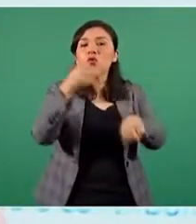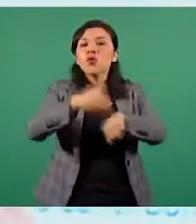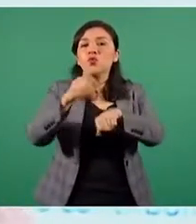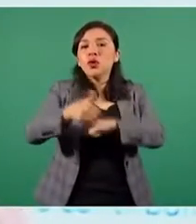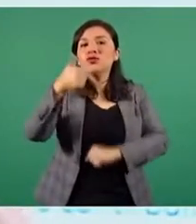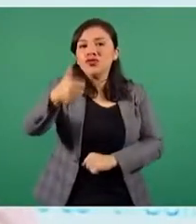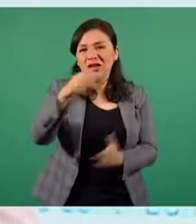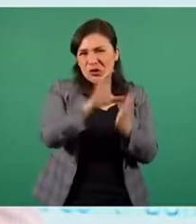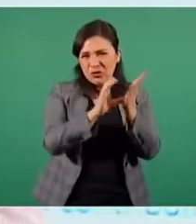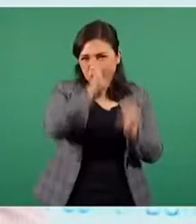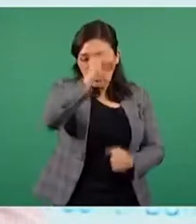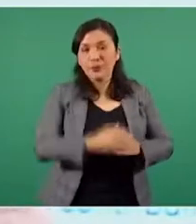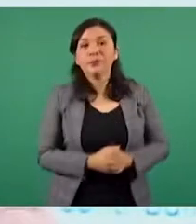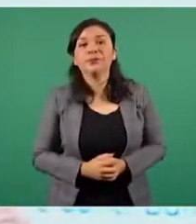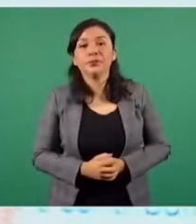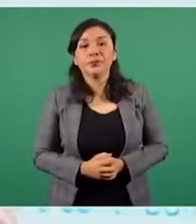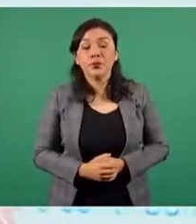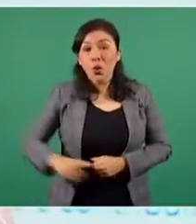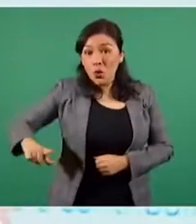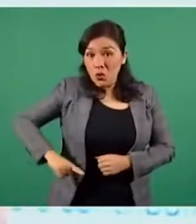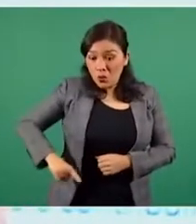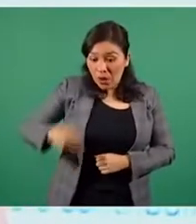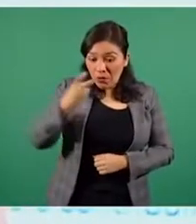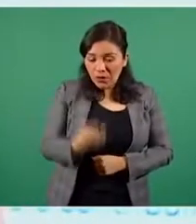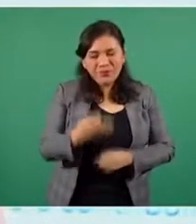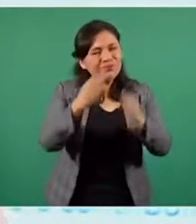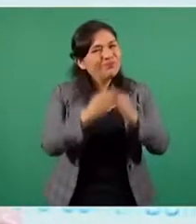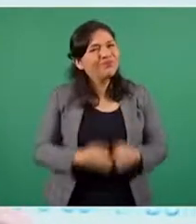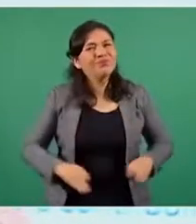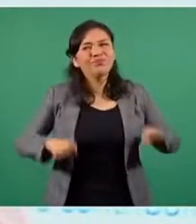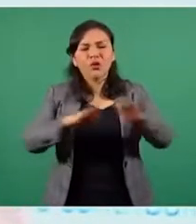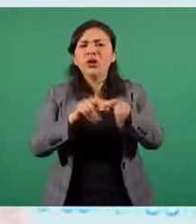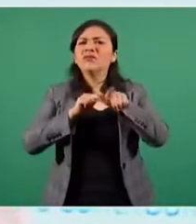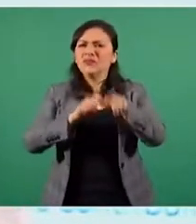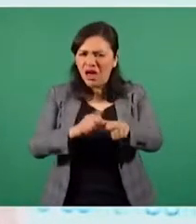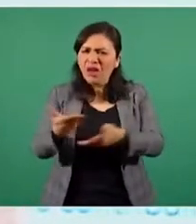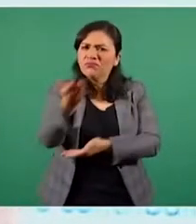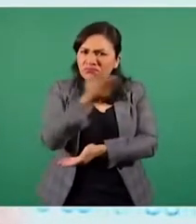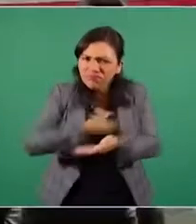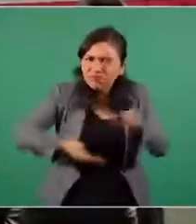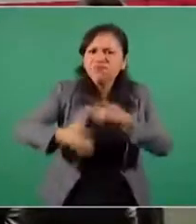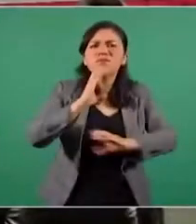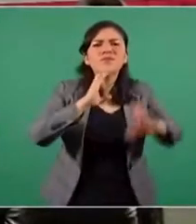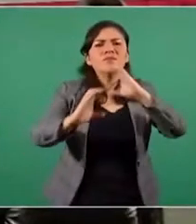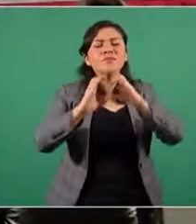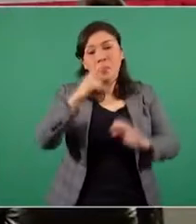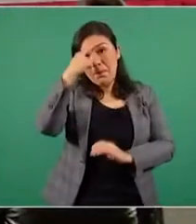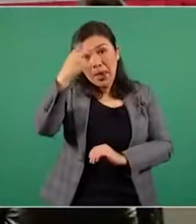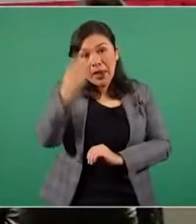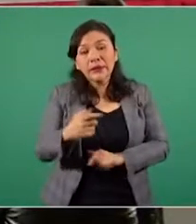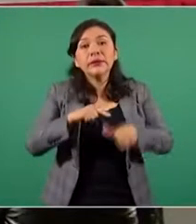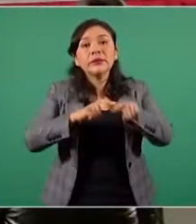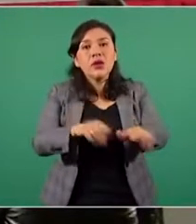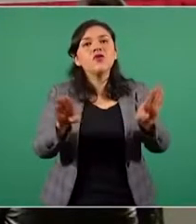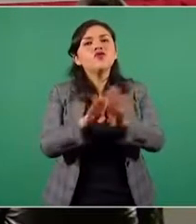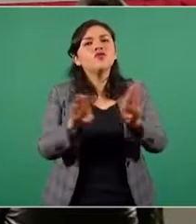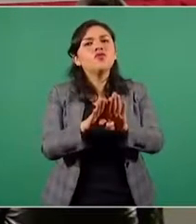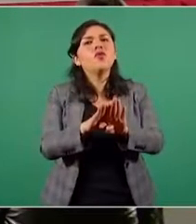Para este gobierno es fundamental mantener este diálogo circular donde se garantice el